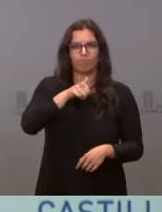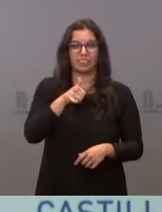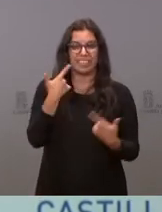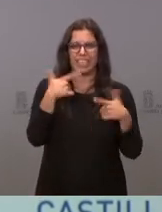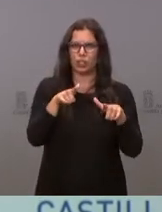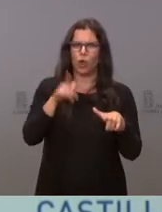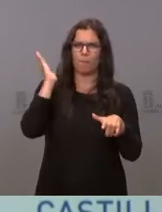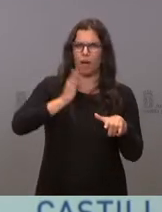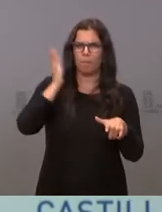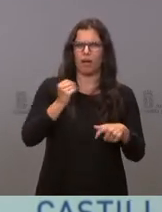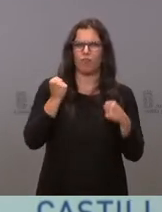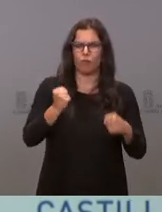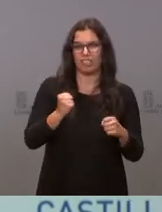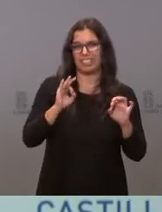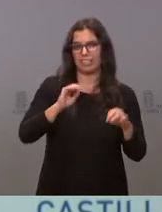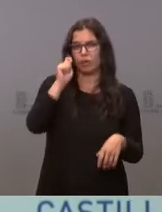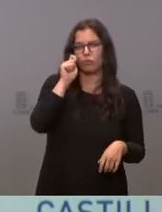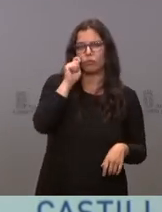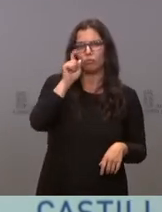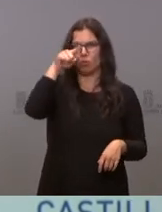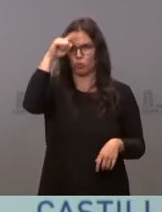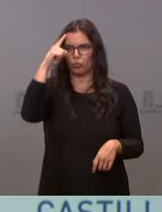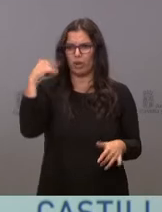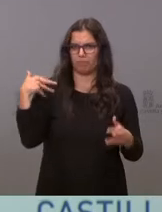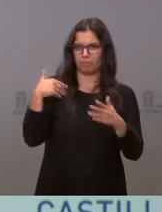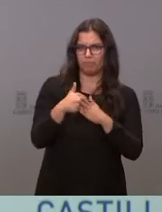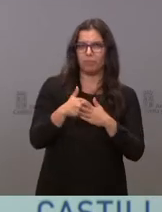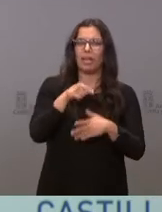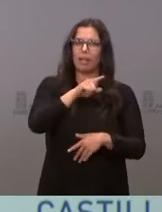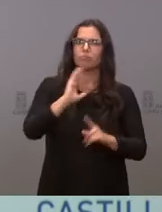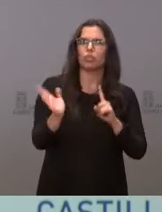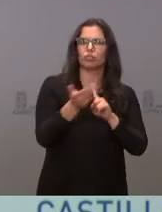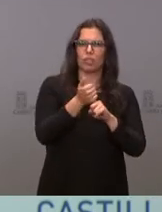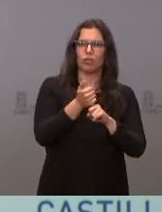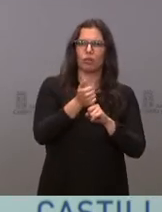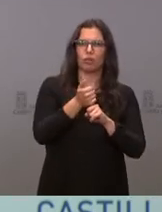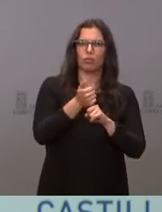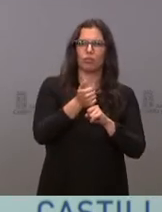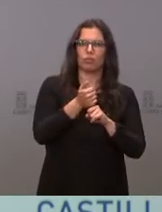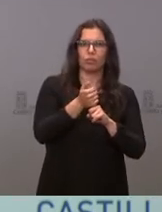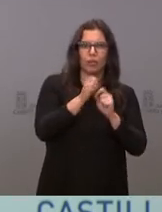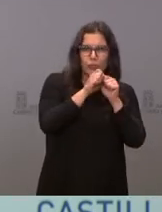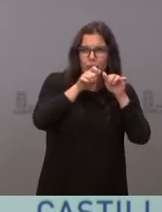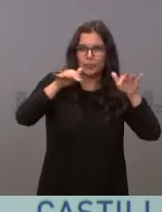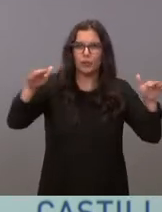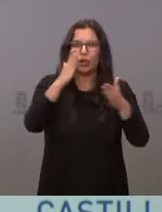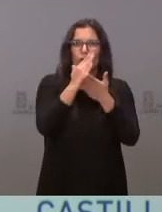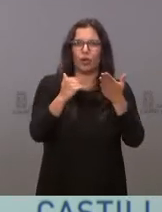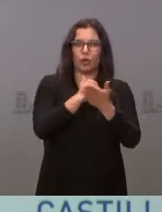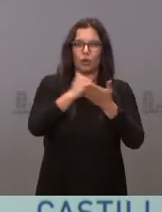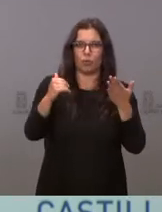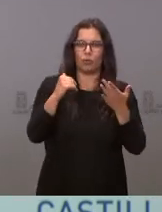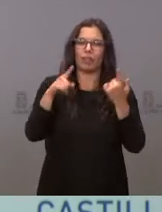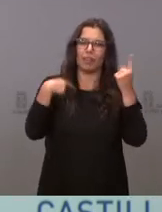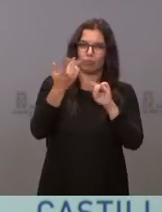muy castigado, el turismo, la cultura, durante estos días, que ha conseguido extender por toda la comunidad. Como luego